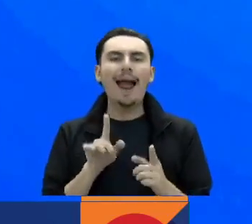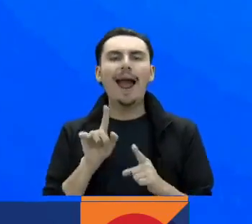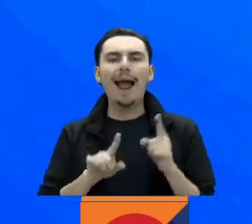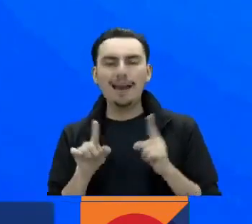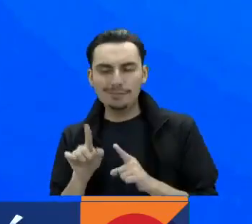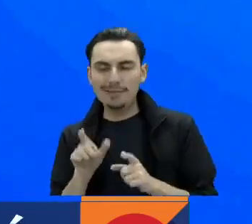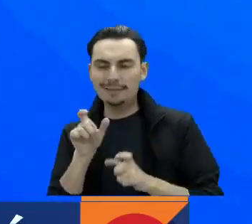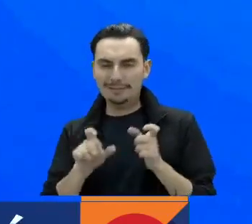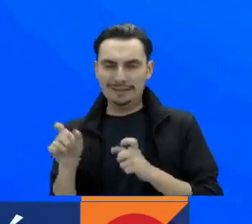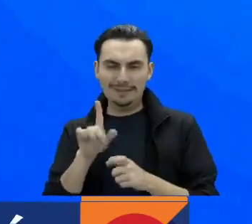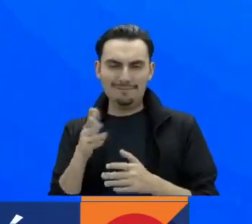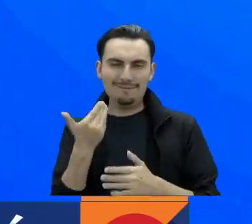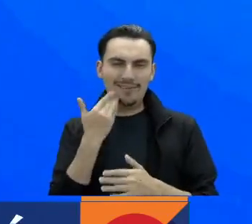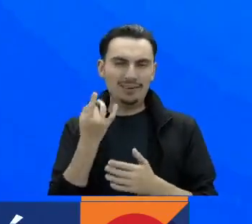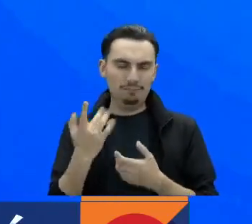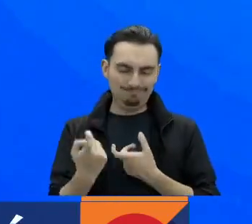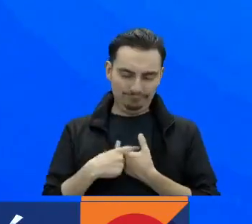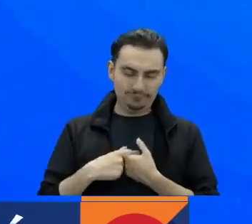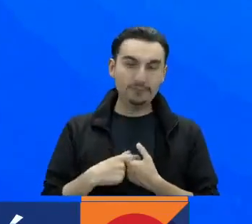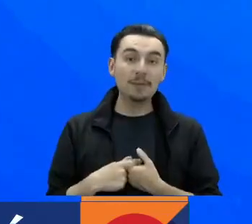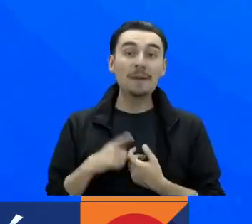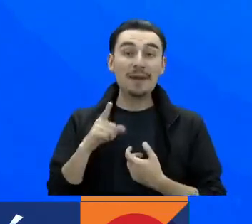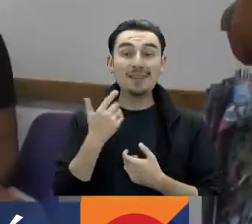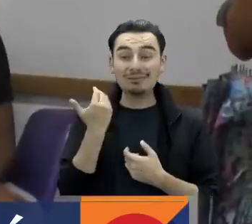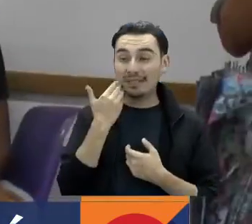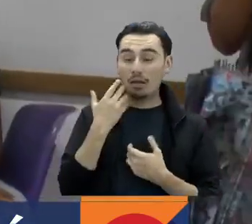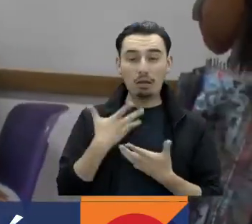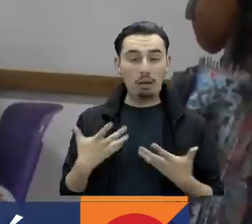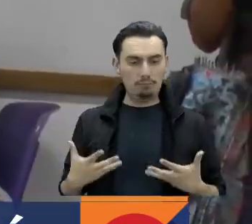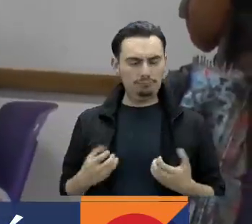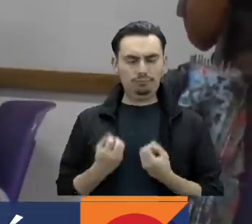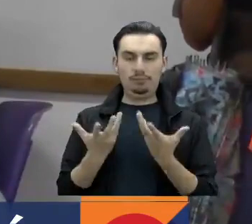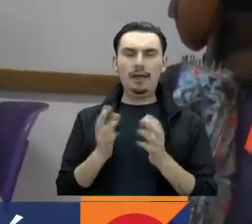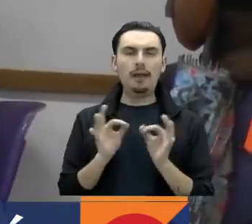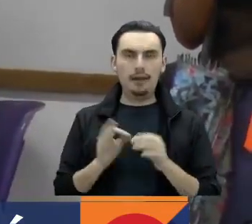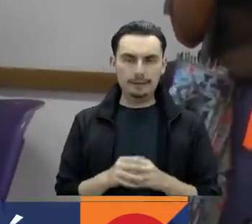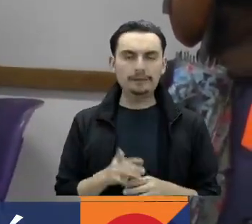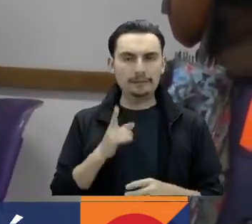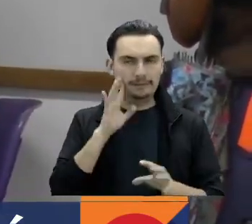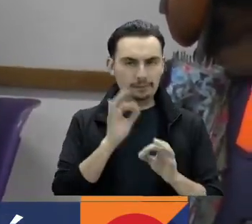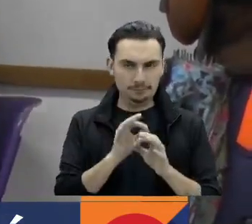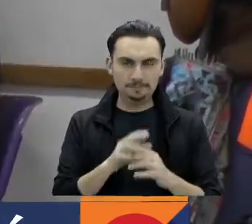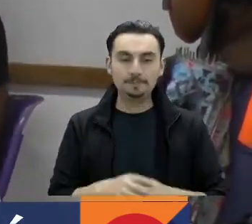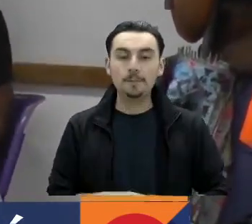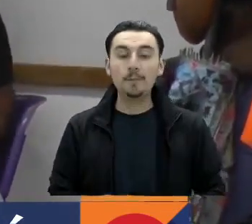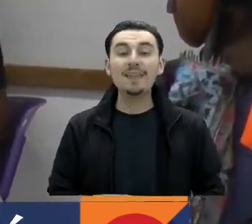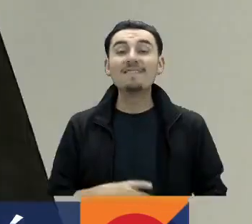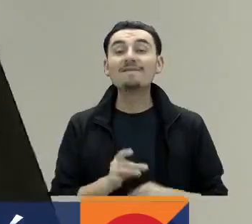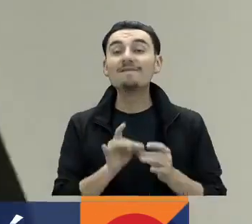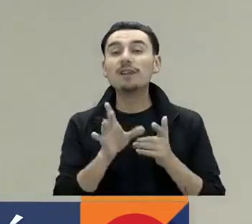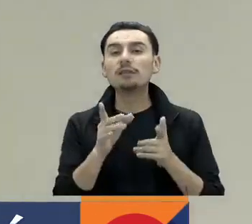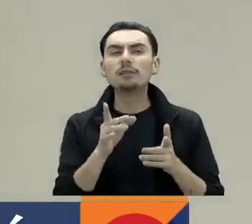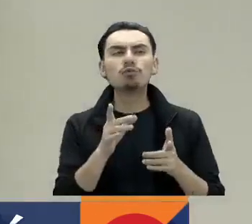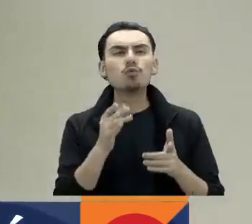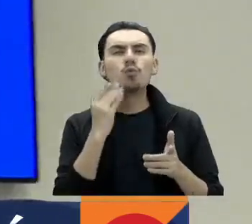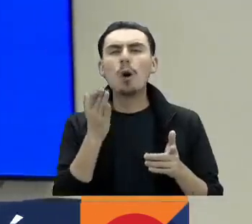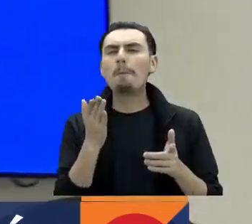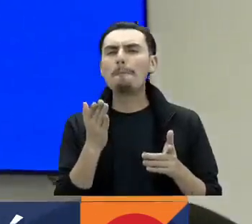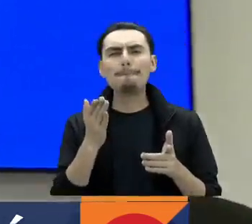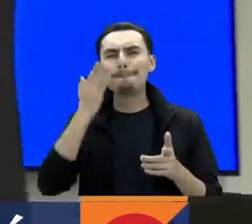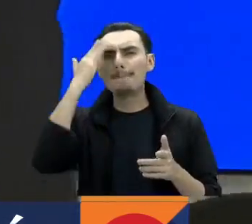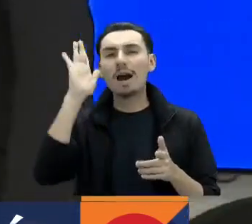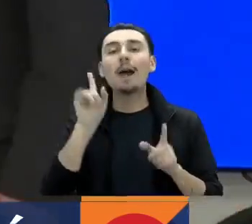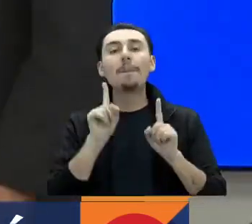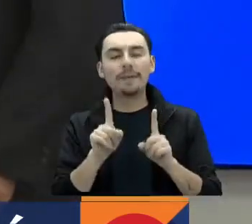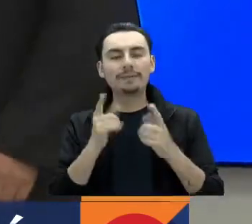inmunosuprimidas, etc. Y esto, digamos, va a ser de manera más localizada. Aunque no hay una fecha exacta para la aplicación de la vacuna, la ministra de Salud